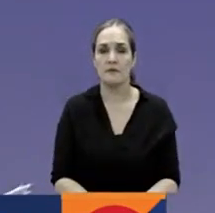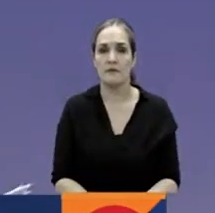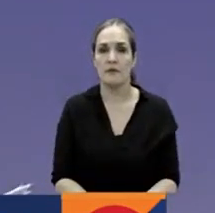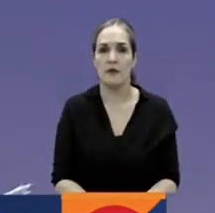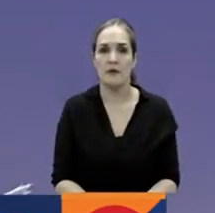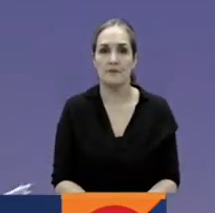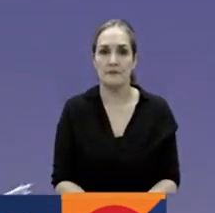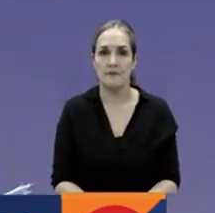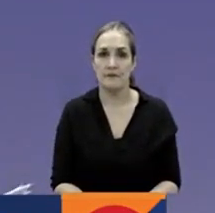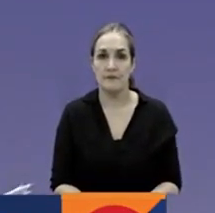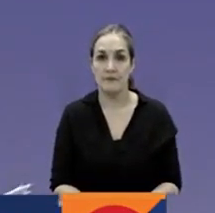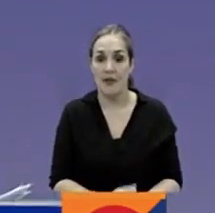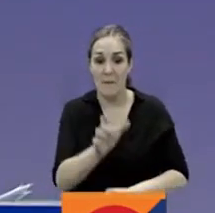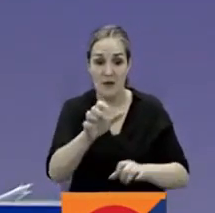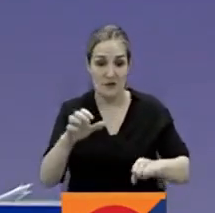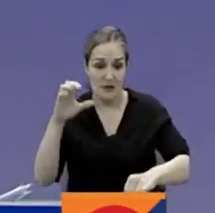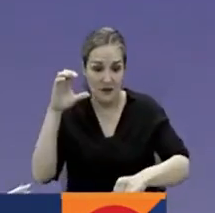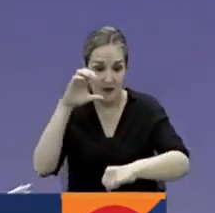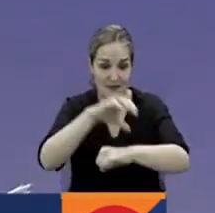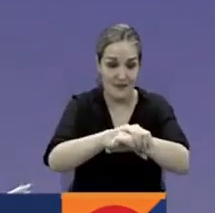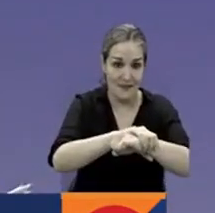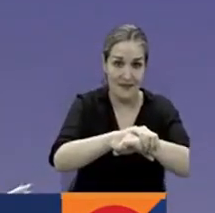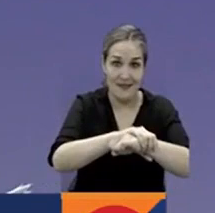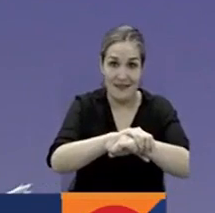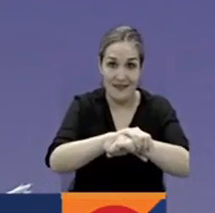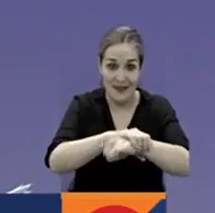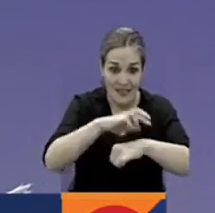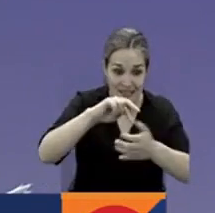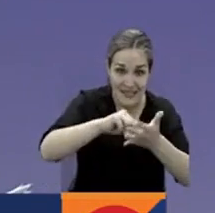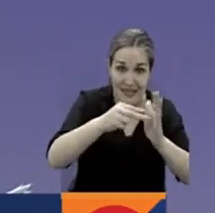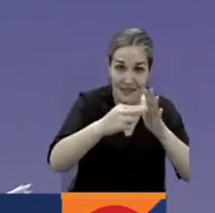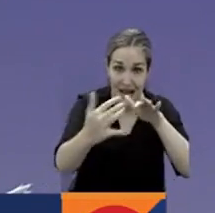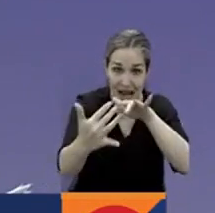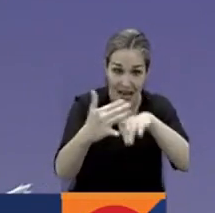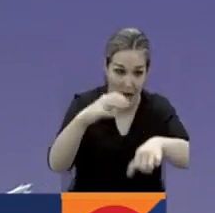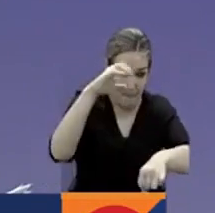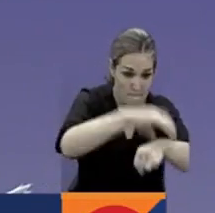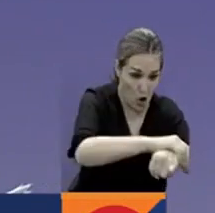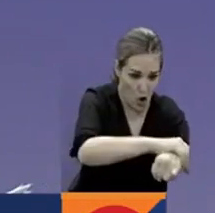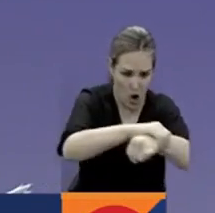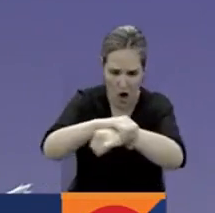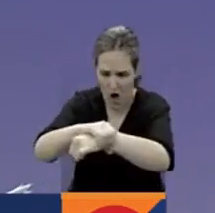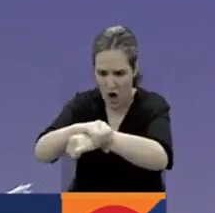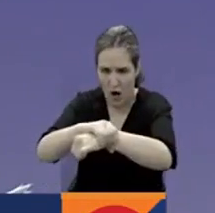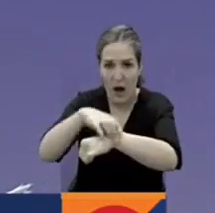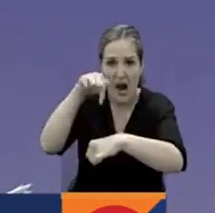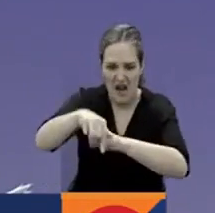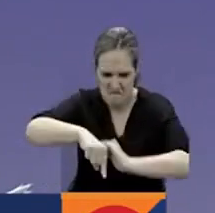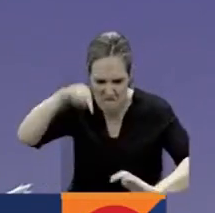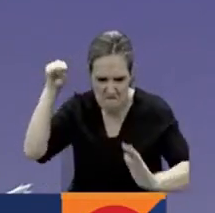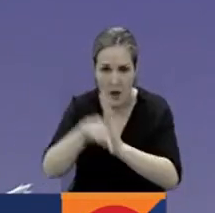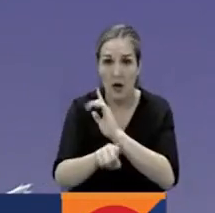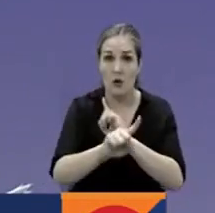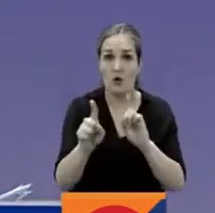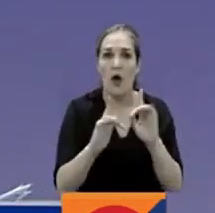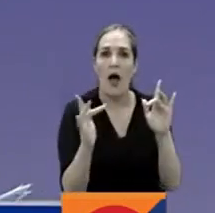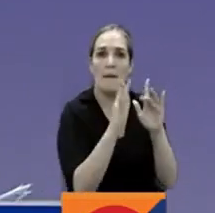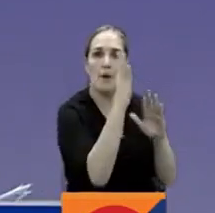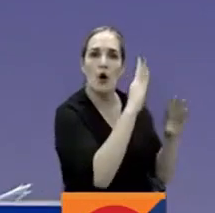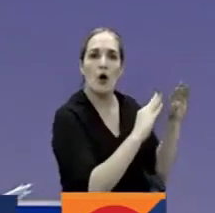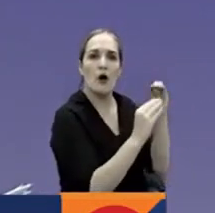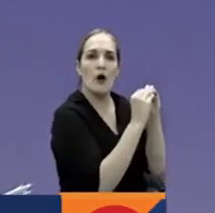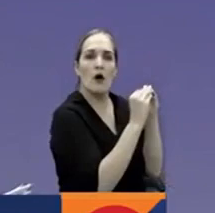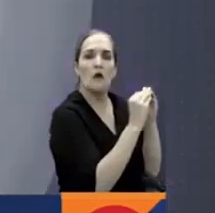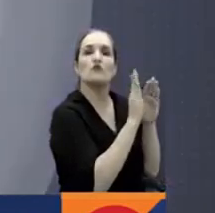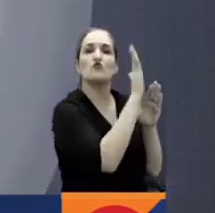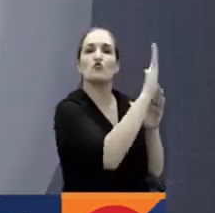Los prisioneros de guerra deben ser tratados con humanidad y en todo tipo de circunstancias de conformidad con los convenios de Ginebra para que sus vidas